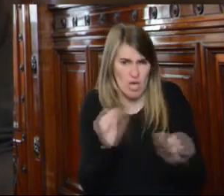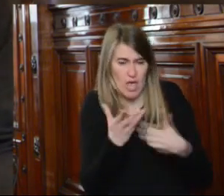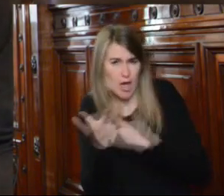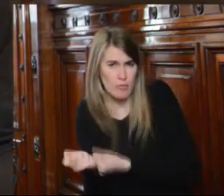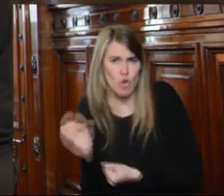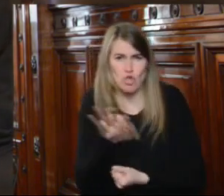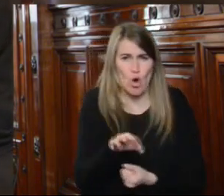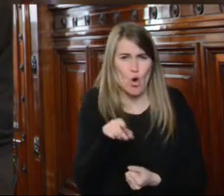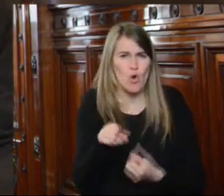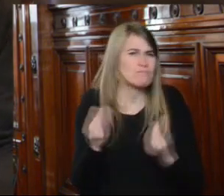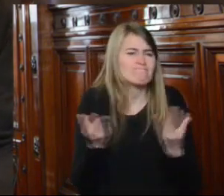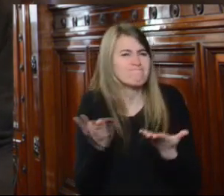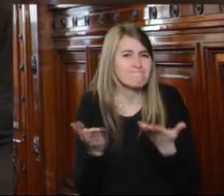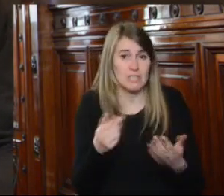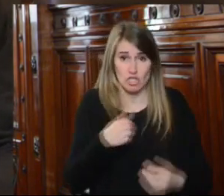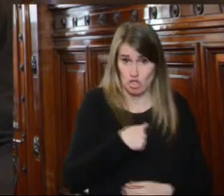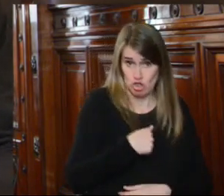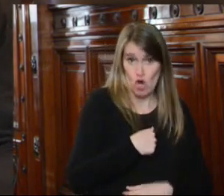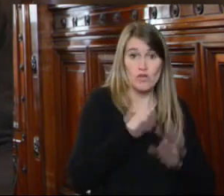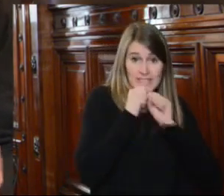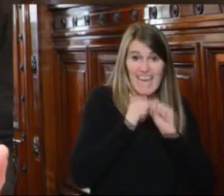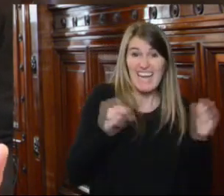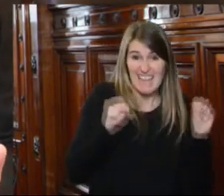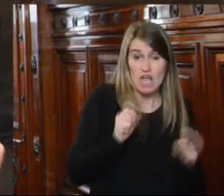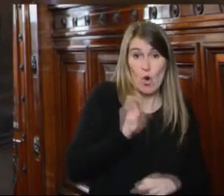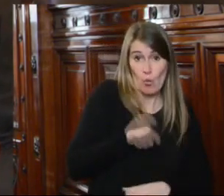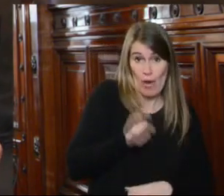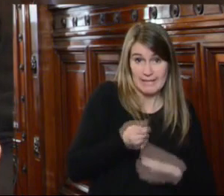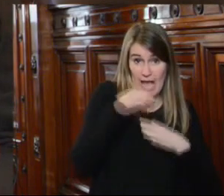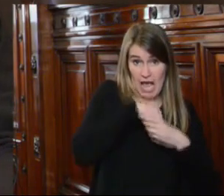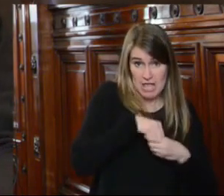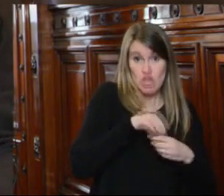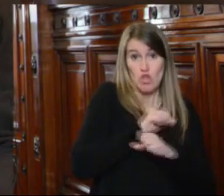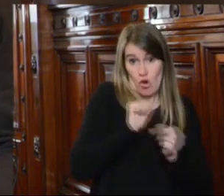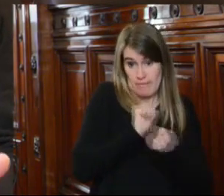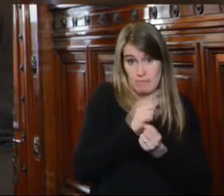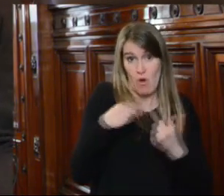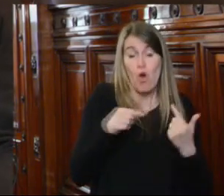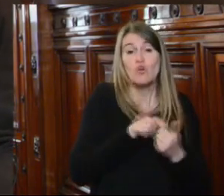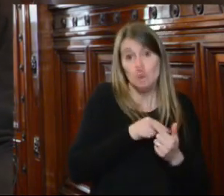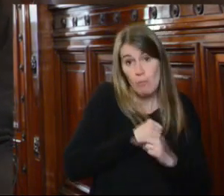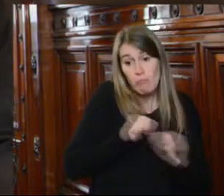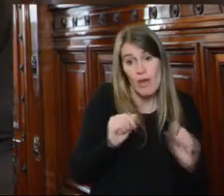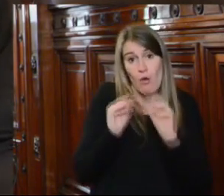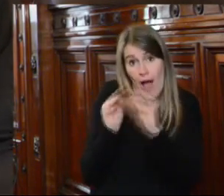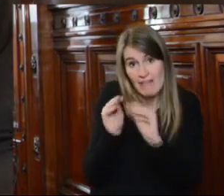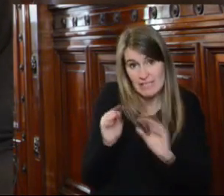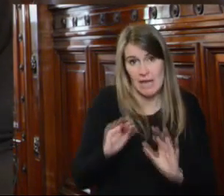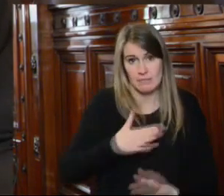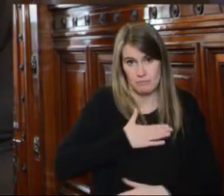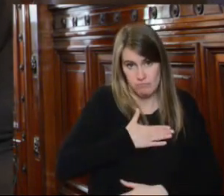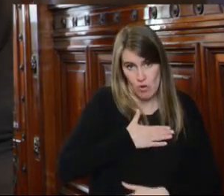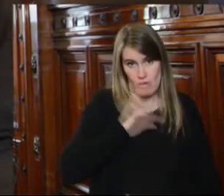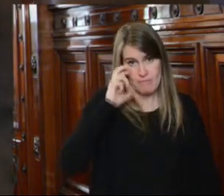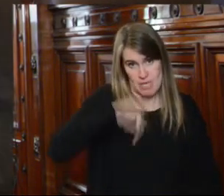yo eso podría en mi carácter de Secretario Letrado sugerirle a los señores Ministros de la Corporación no podría disponerlo por mí ni